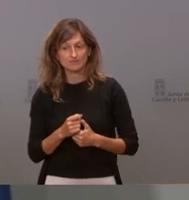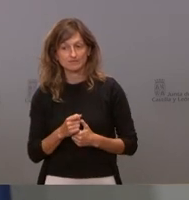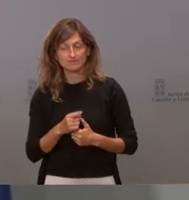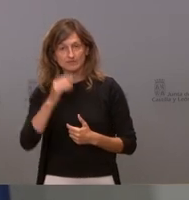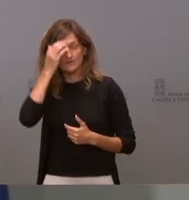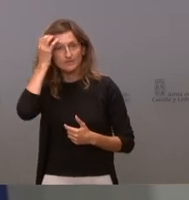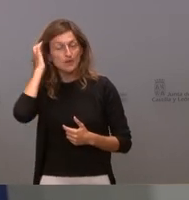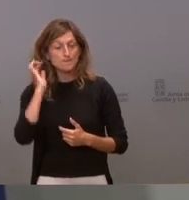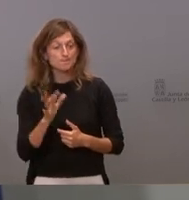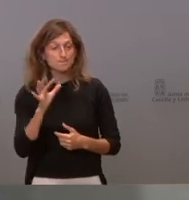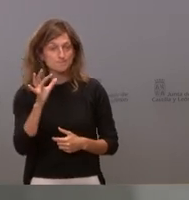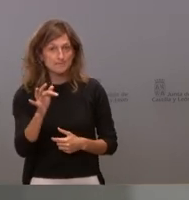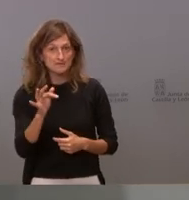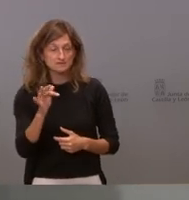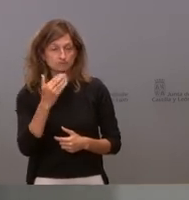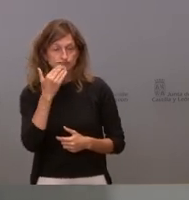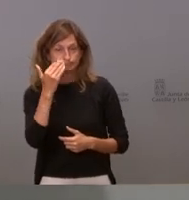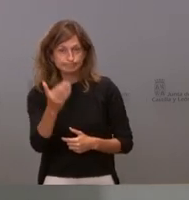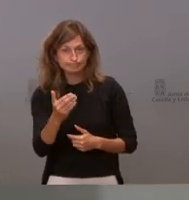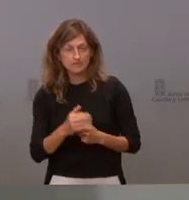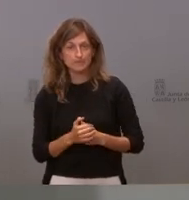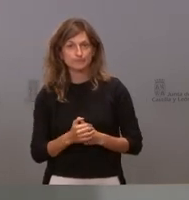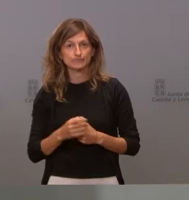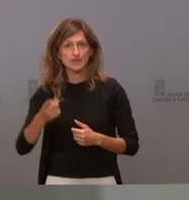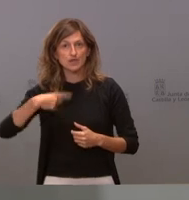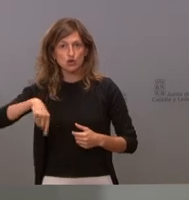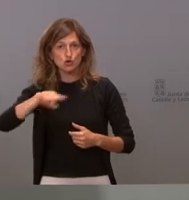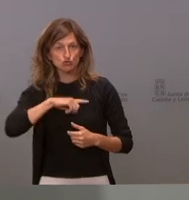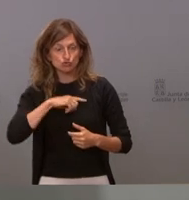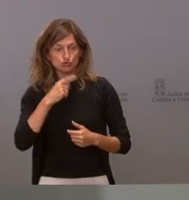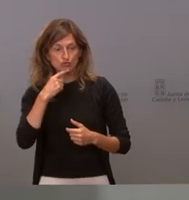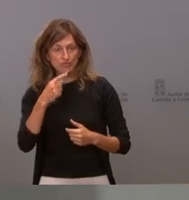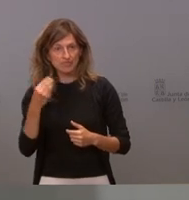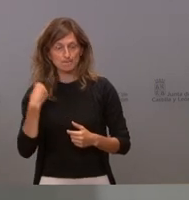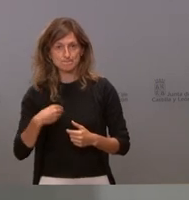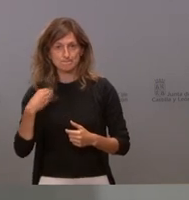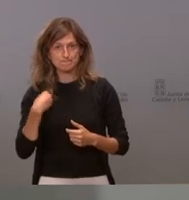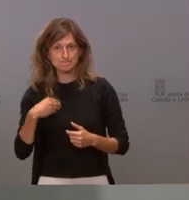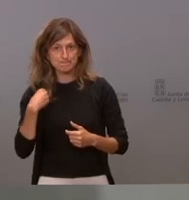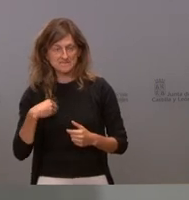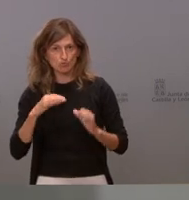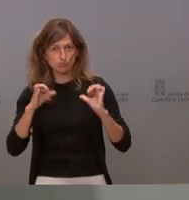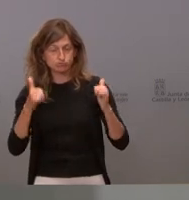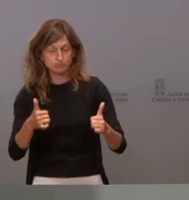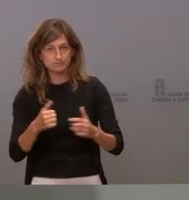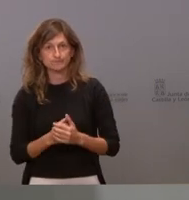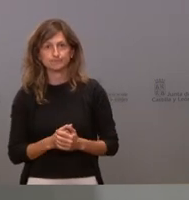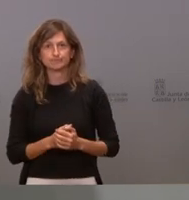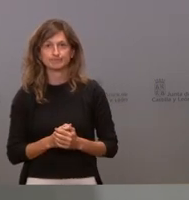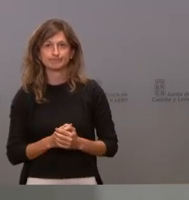y luego permítame una cosa es que nosotros seguimos creyendo exactamente lo mismo que llevamos diciendo en 16 meses es que esto